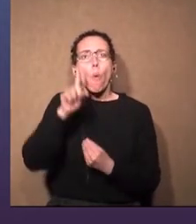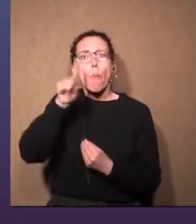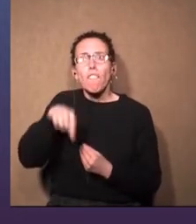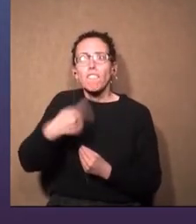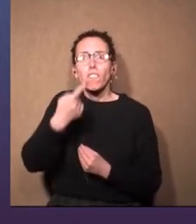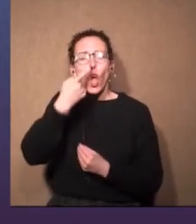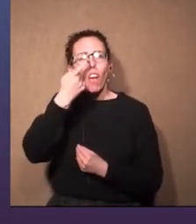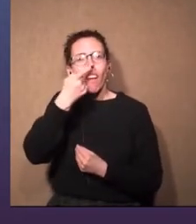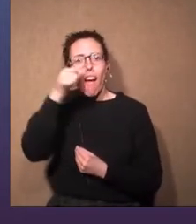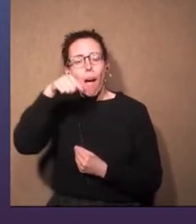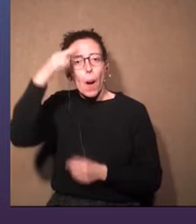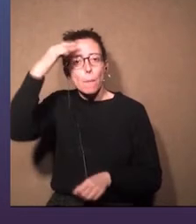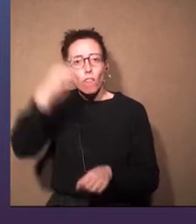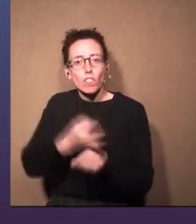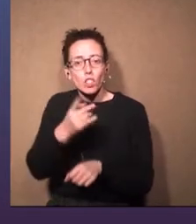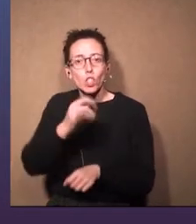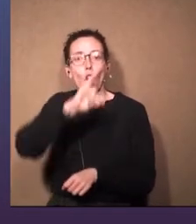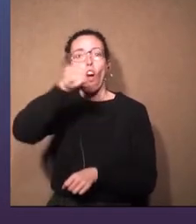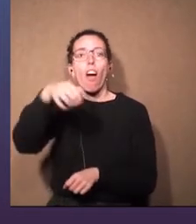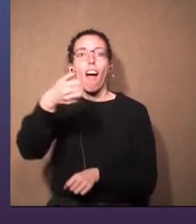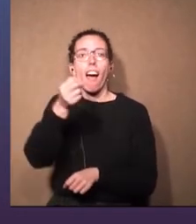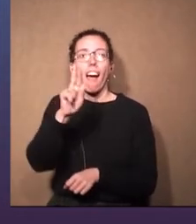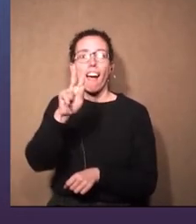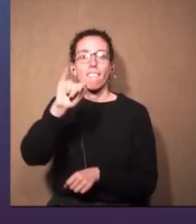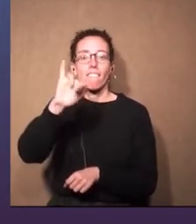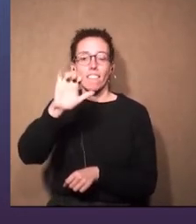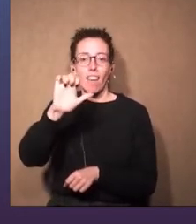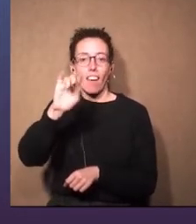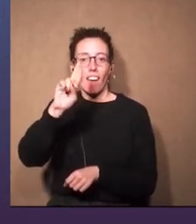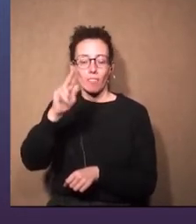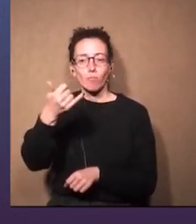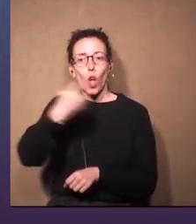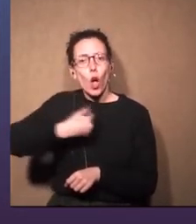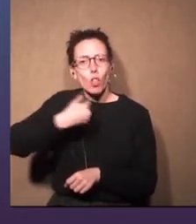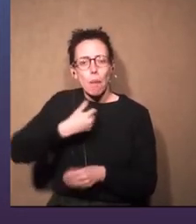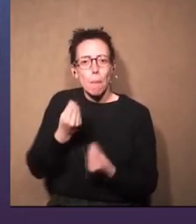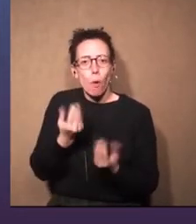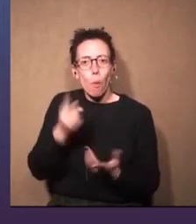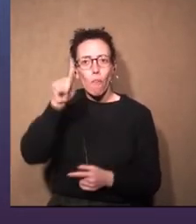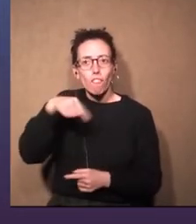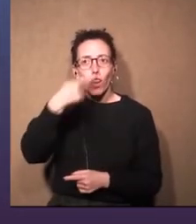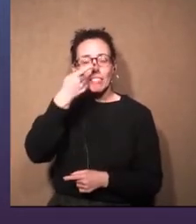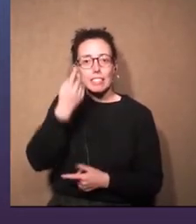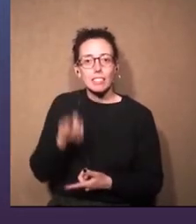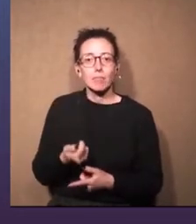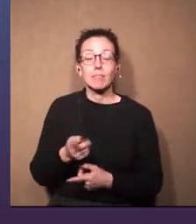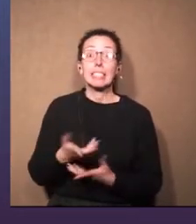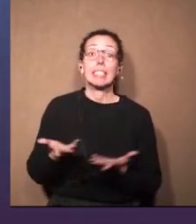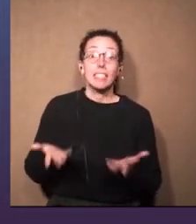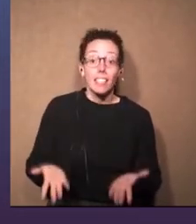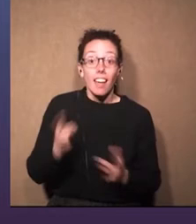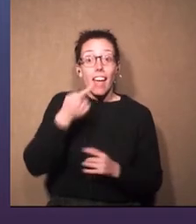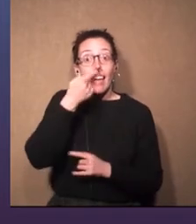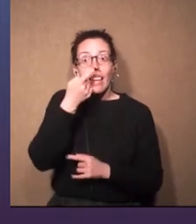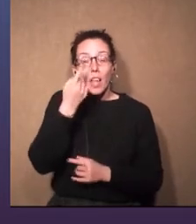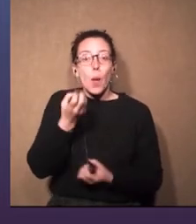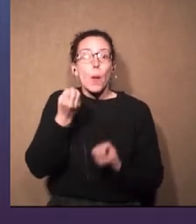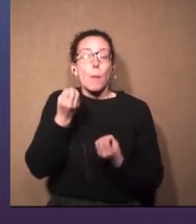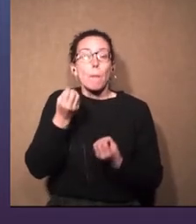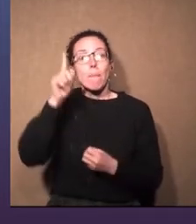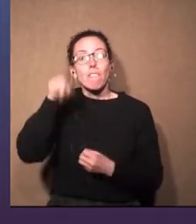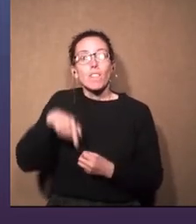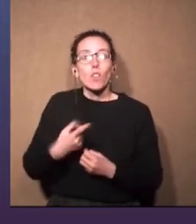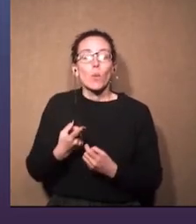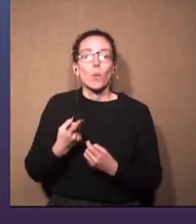interés en su profesión? Javier. Bueno, el interés en esta profesión